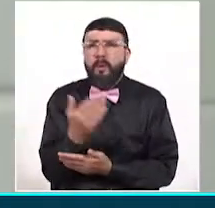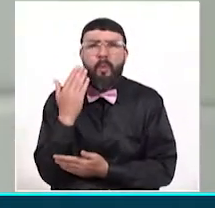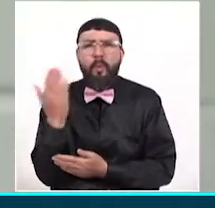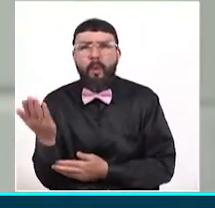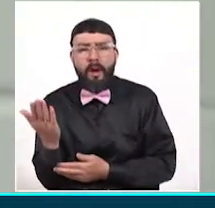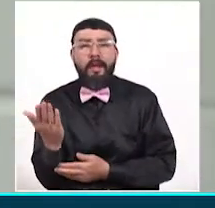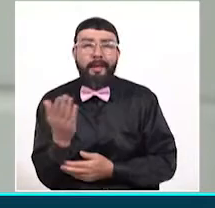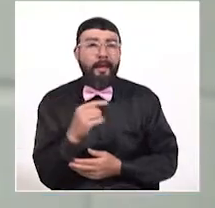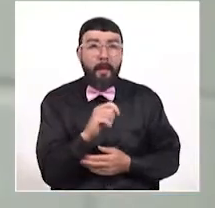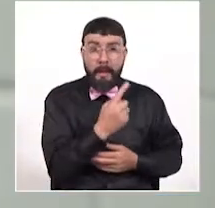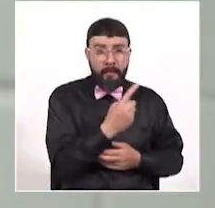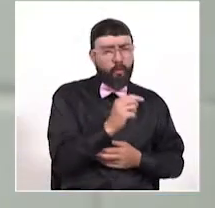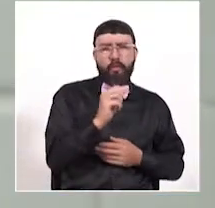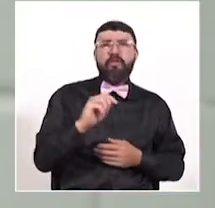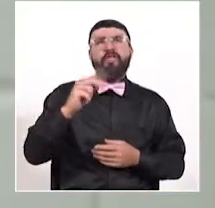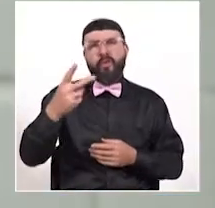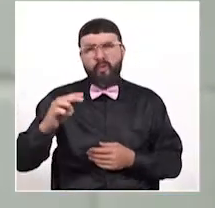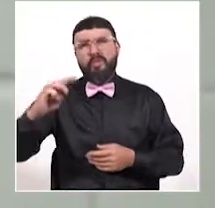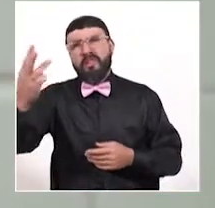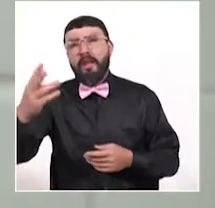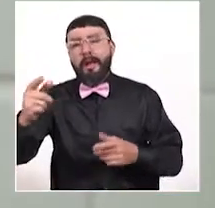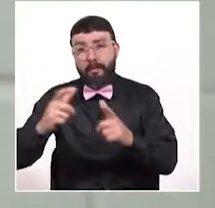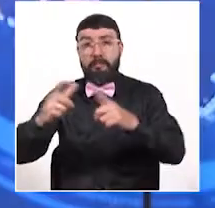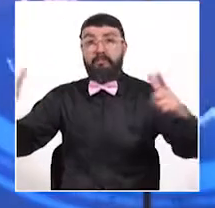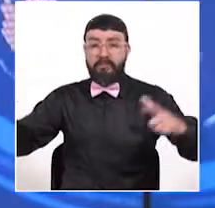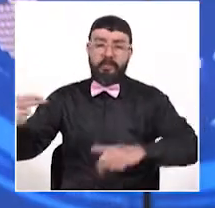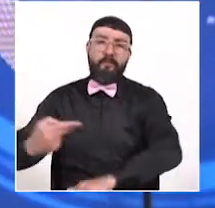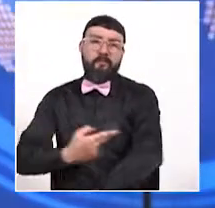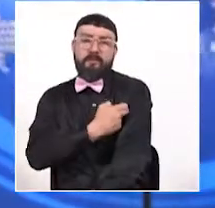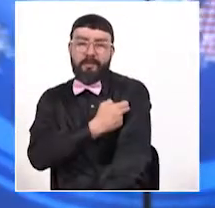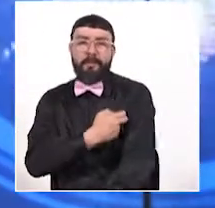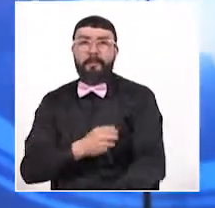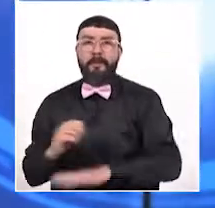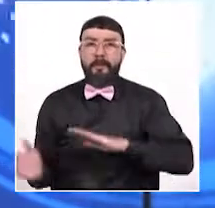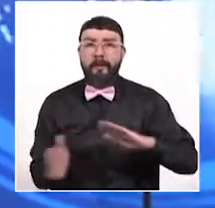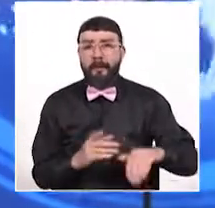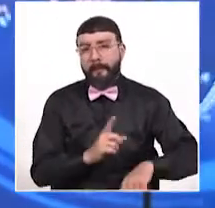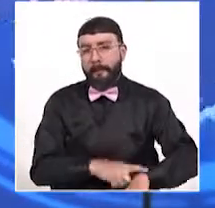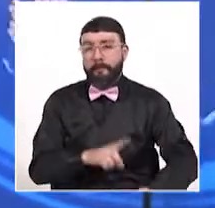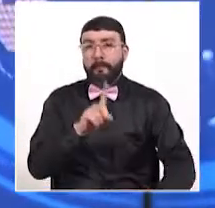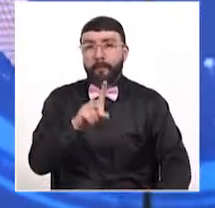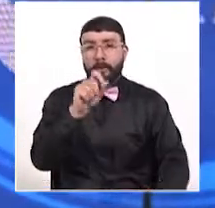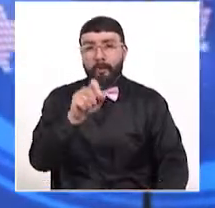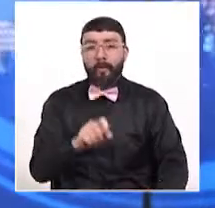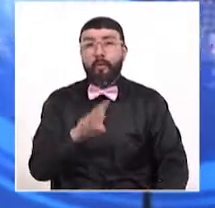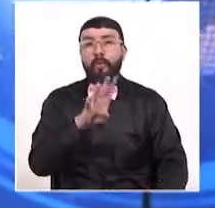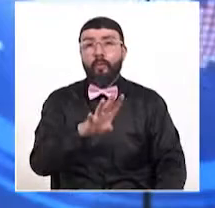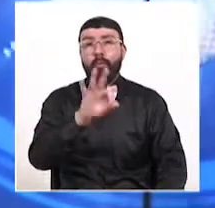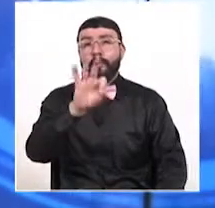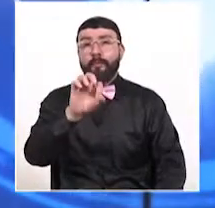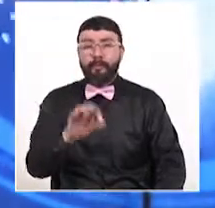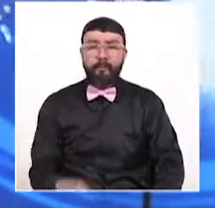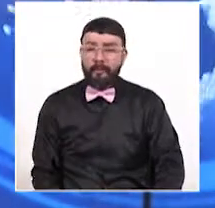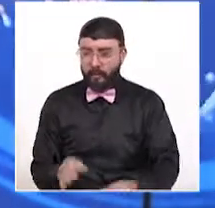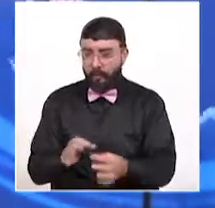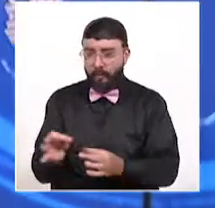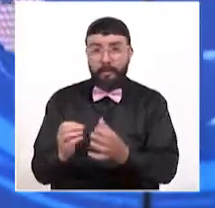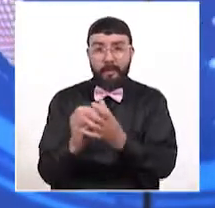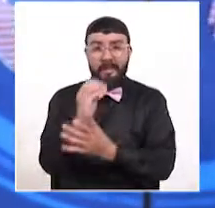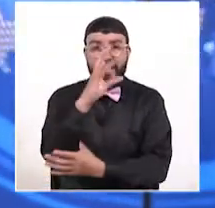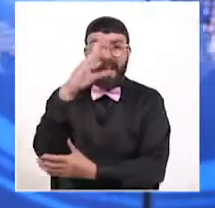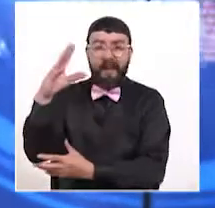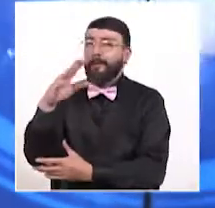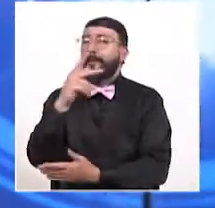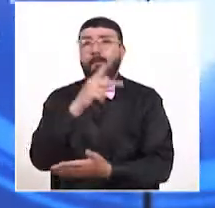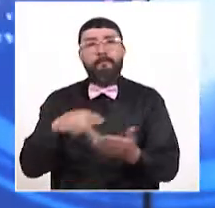masificación de la vacuna en el departamento. Es la una de la tarde con 48 minutos. En Salento quedó prohibido